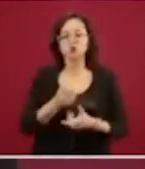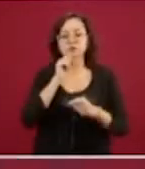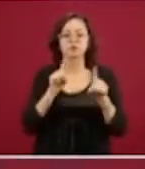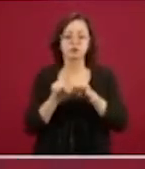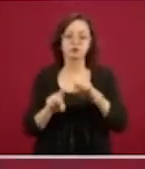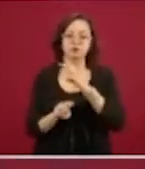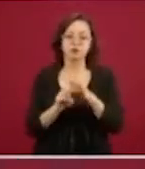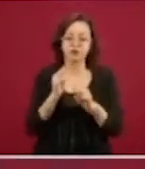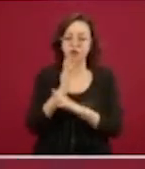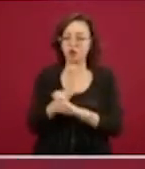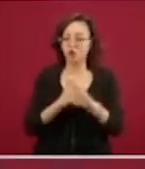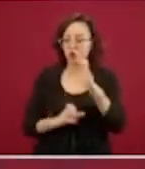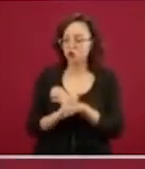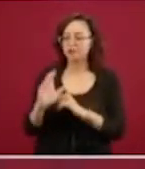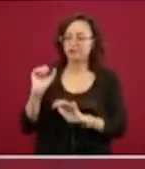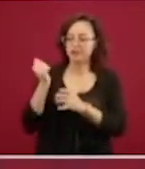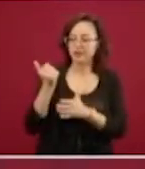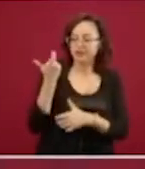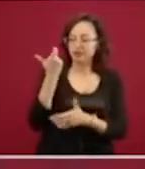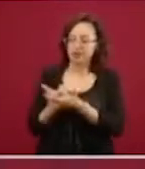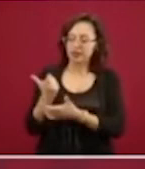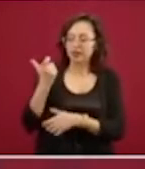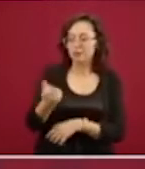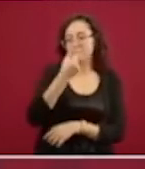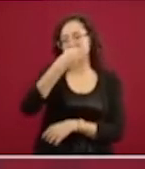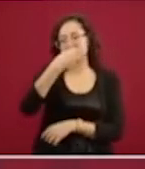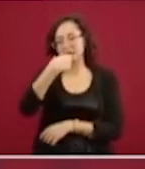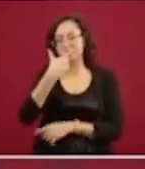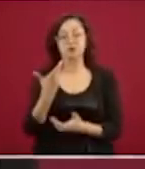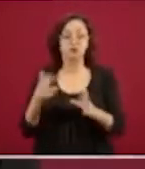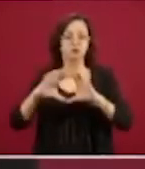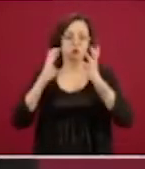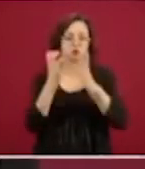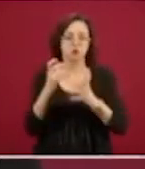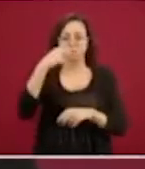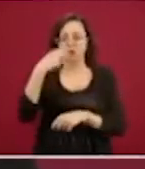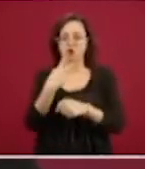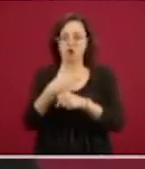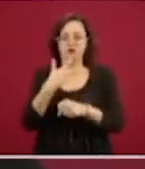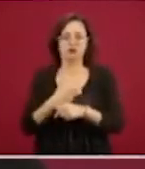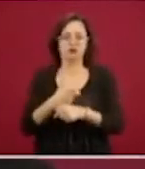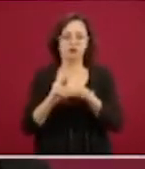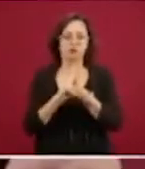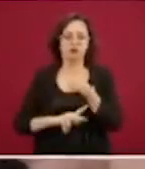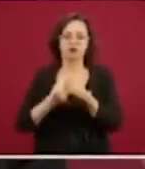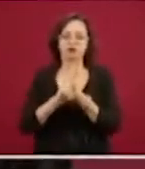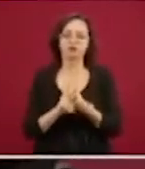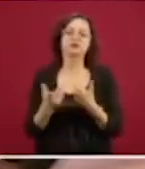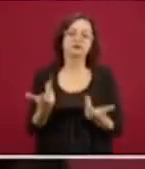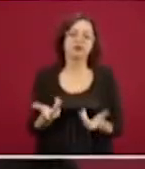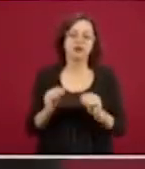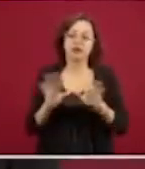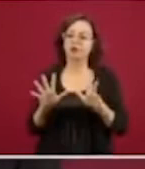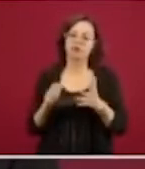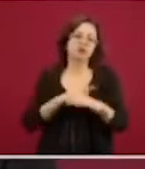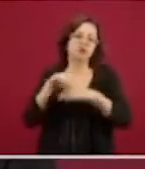para medicamentos. México es el octavo exportador del mundo, pero evidentemente necesitamos de otros